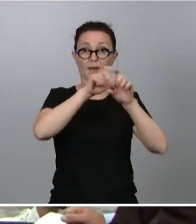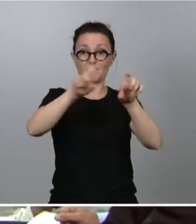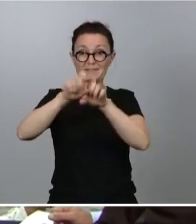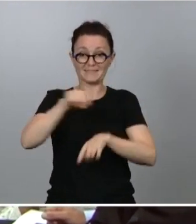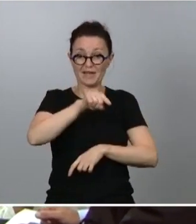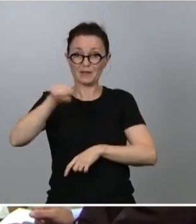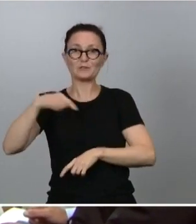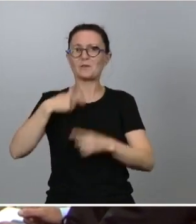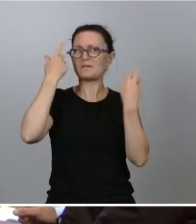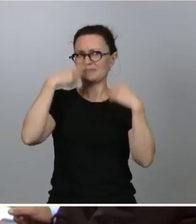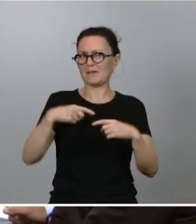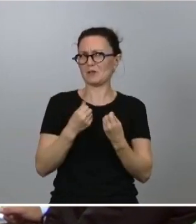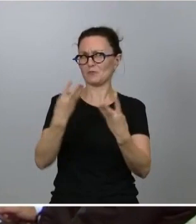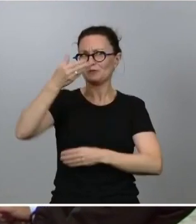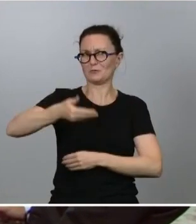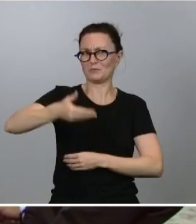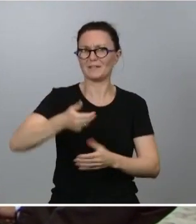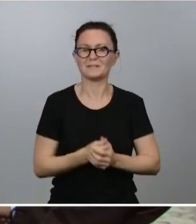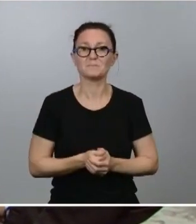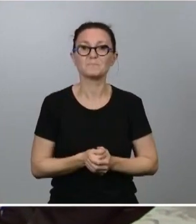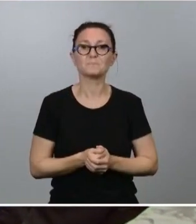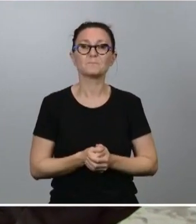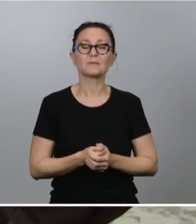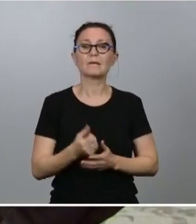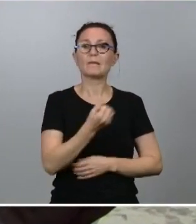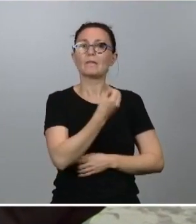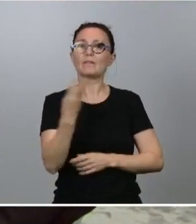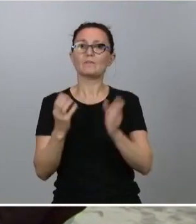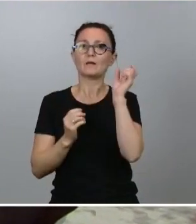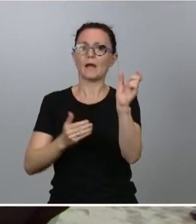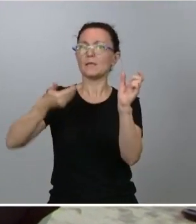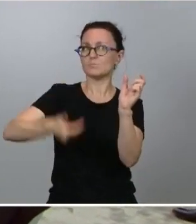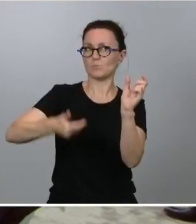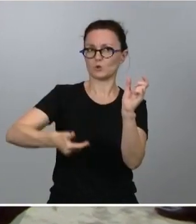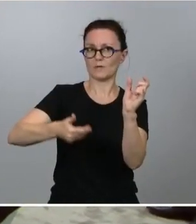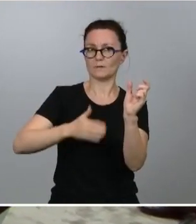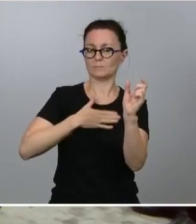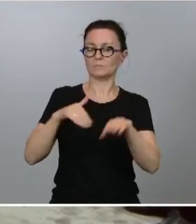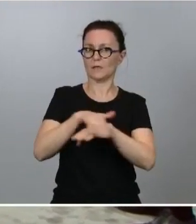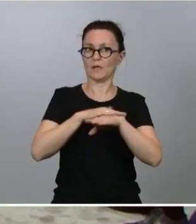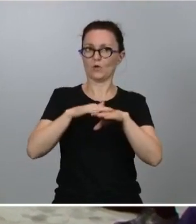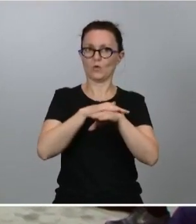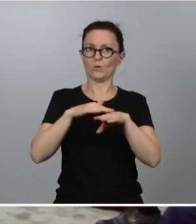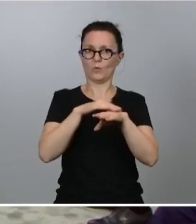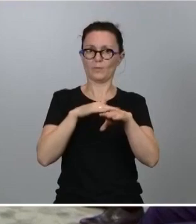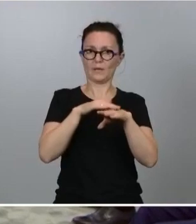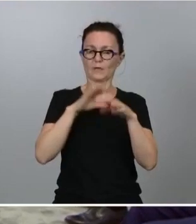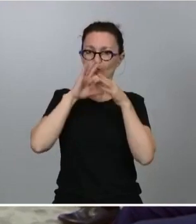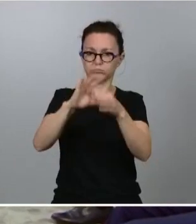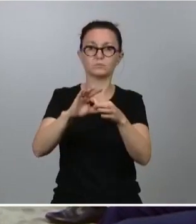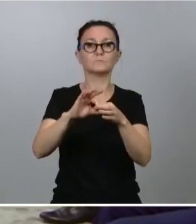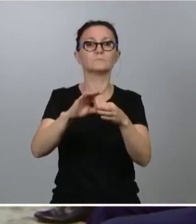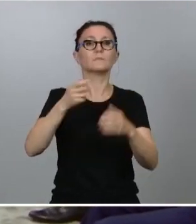la realidad de los números, en una cifra la importancia que nosotros damos desde el Gobierno a este plan España Digital 2025.